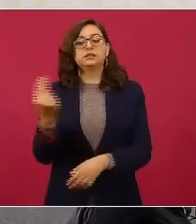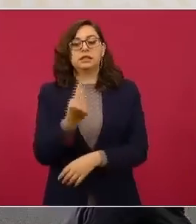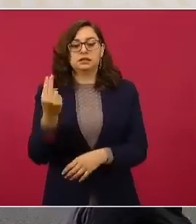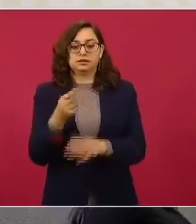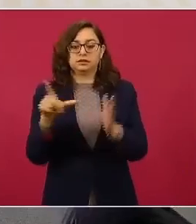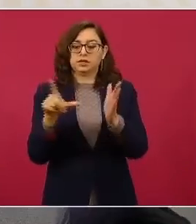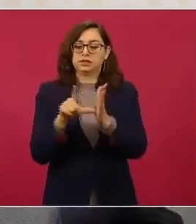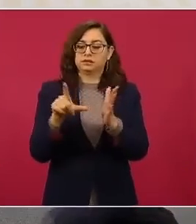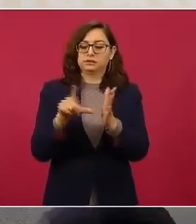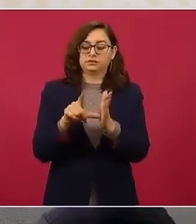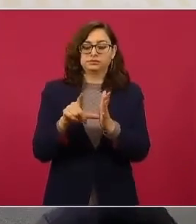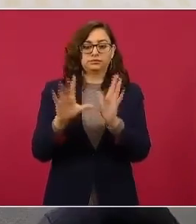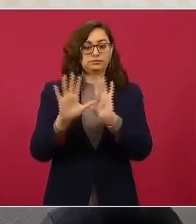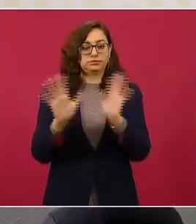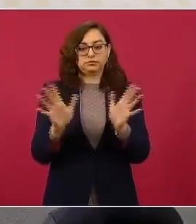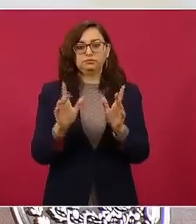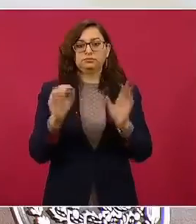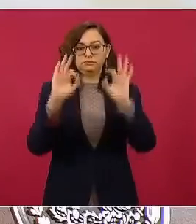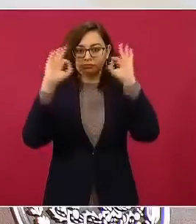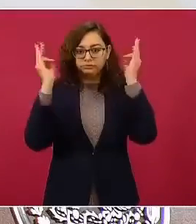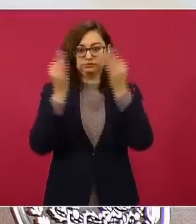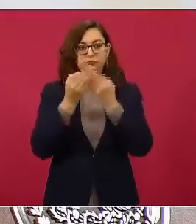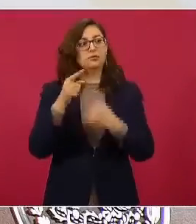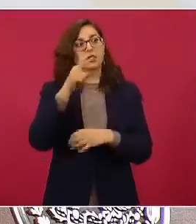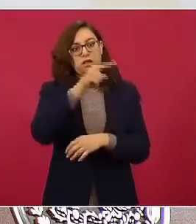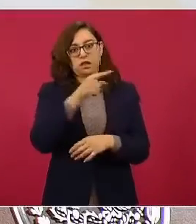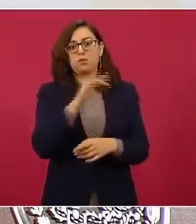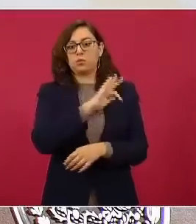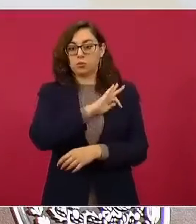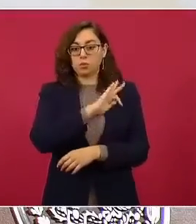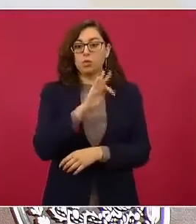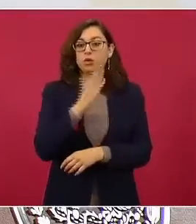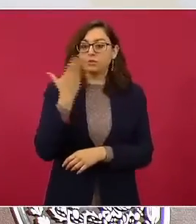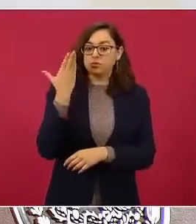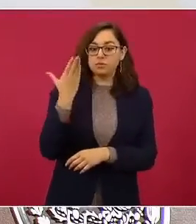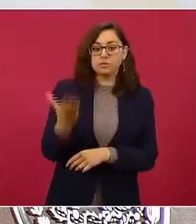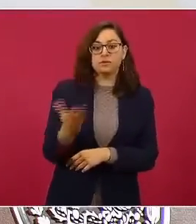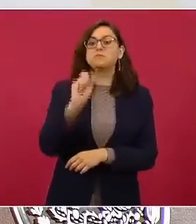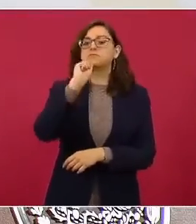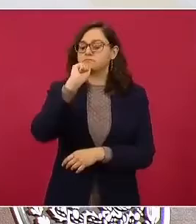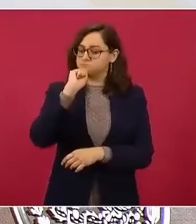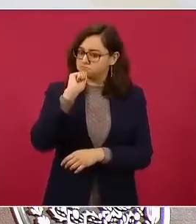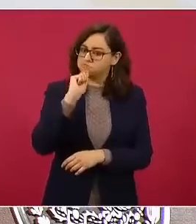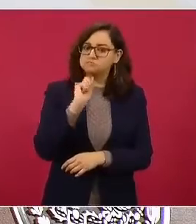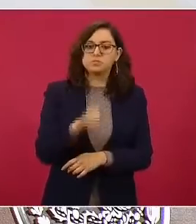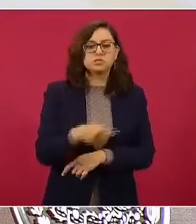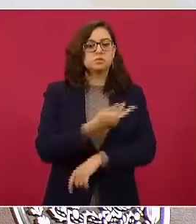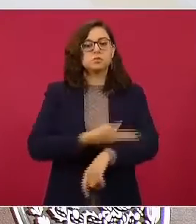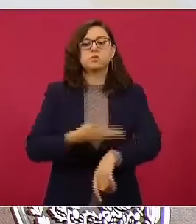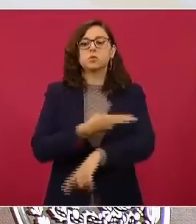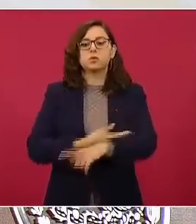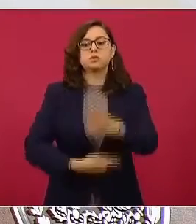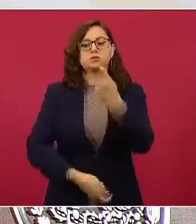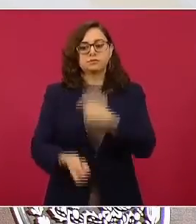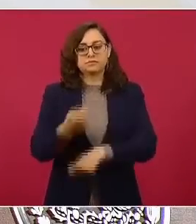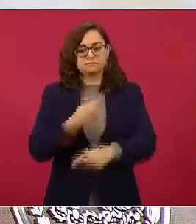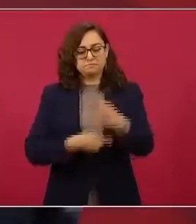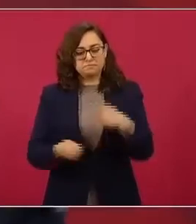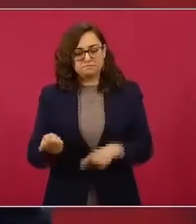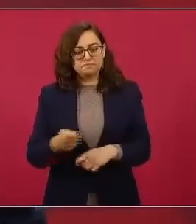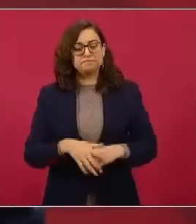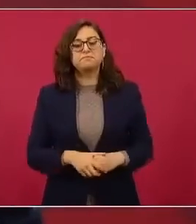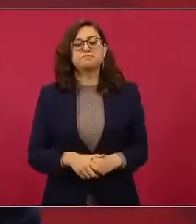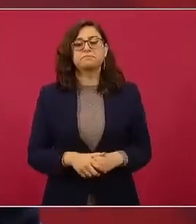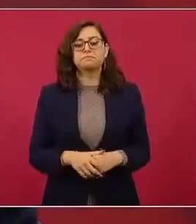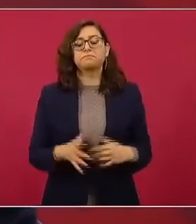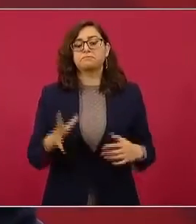identificación consular, que también la pueden obtener en el mismo consulado mexicano. Vamos a ver cómo se han comportado